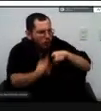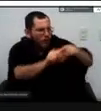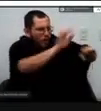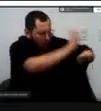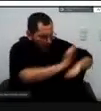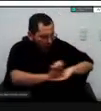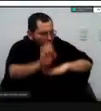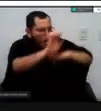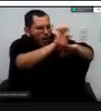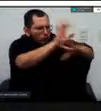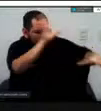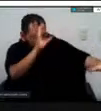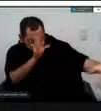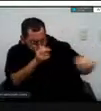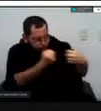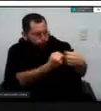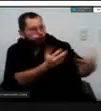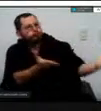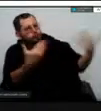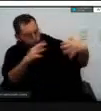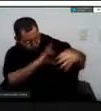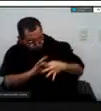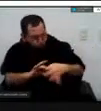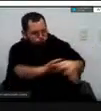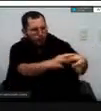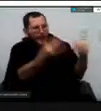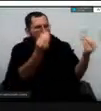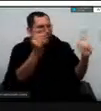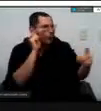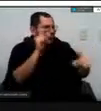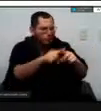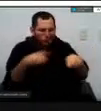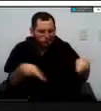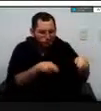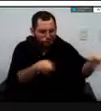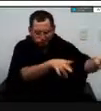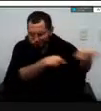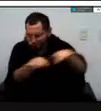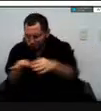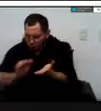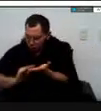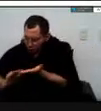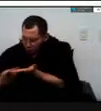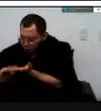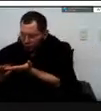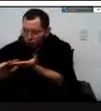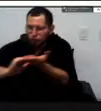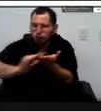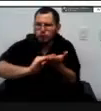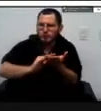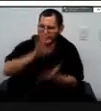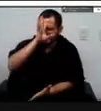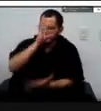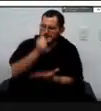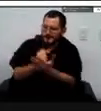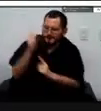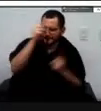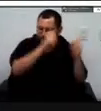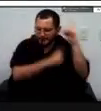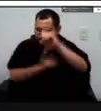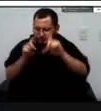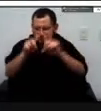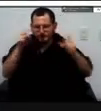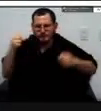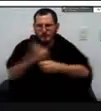entidades también y y pues el pienso yo que el trabajo muy cercano con la comunidad que ellos